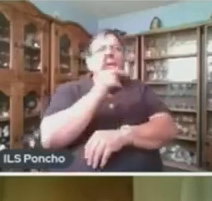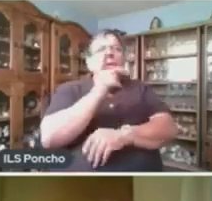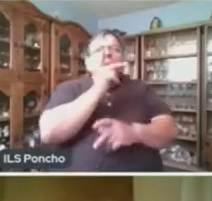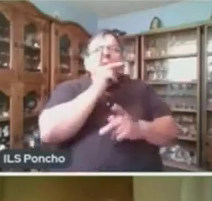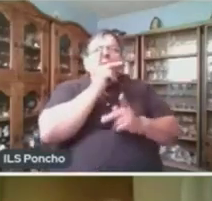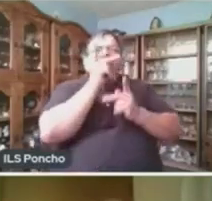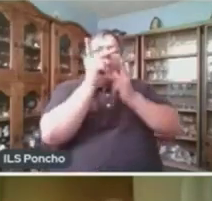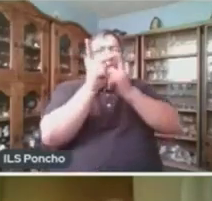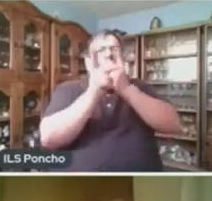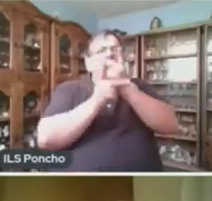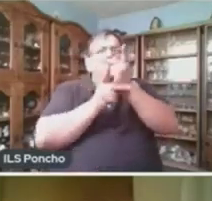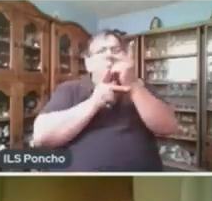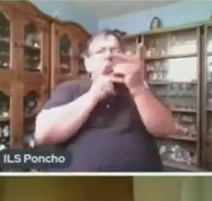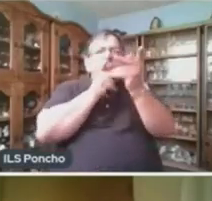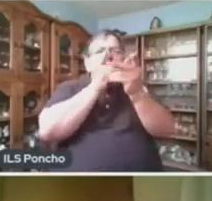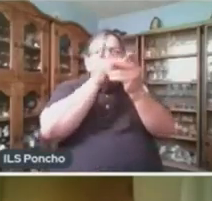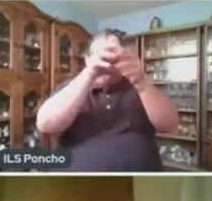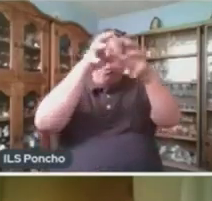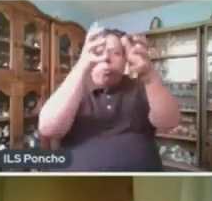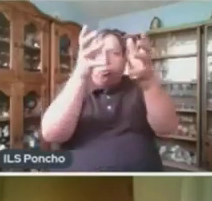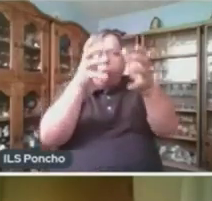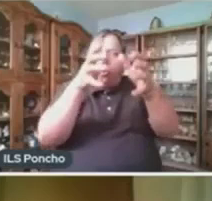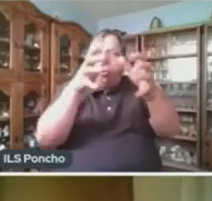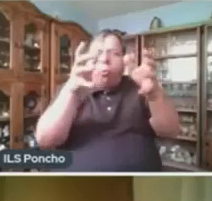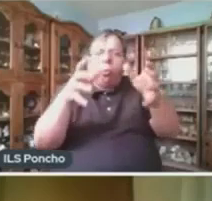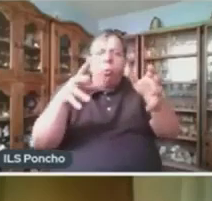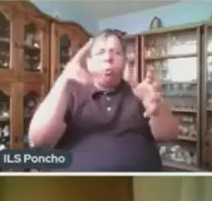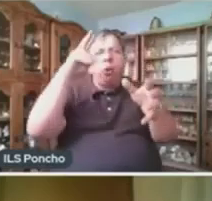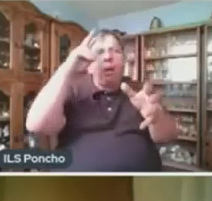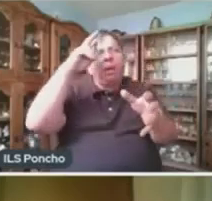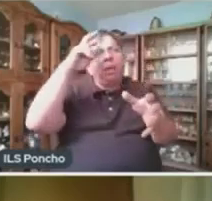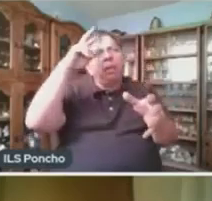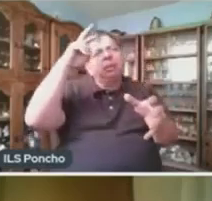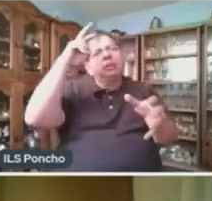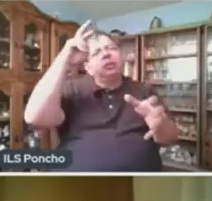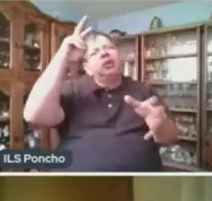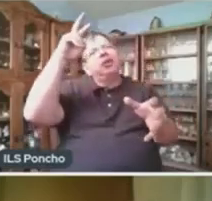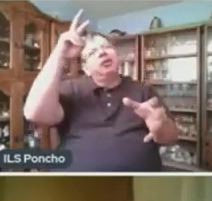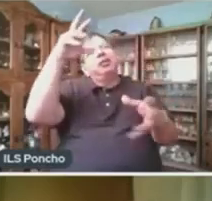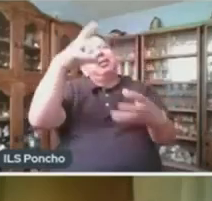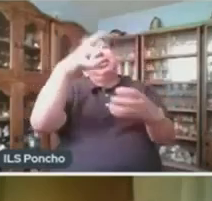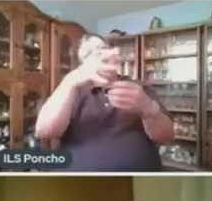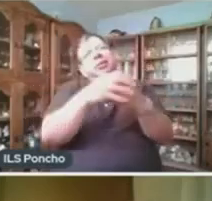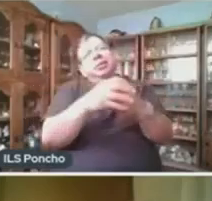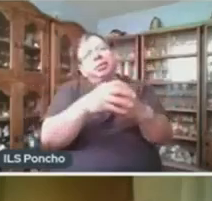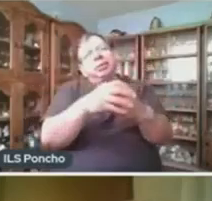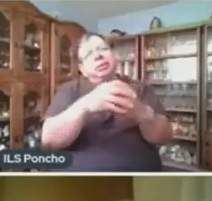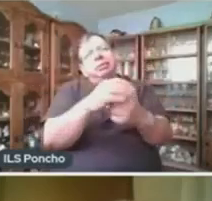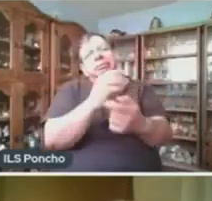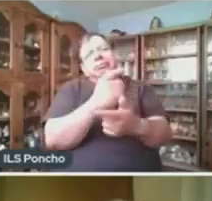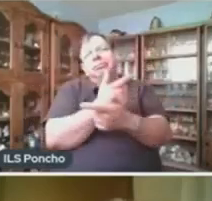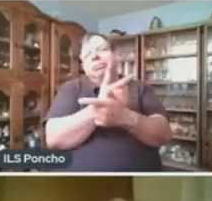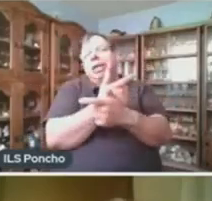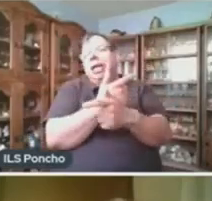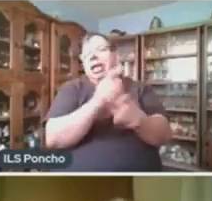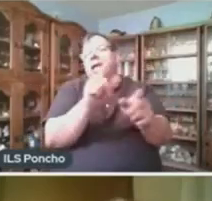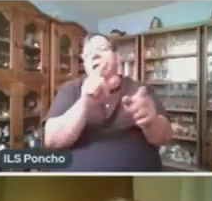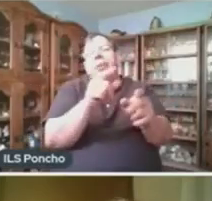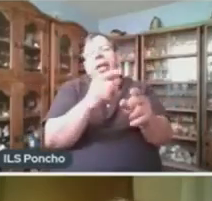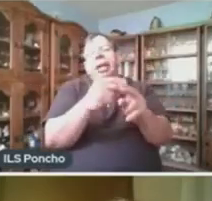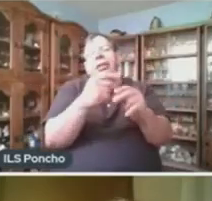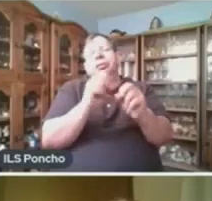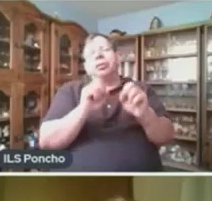salen del silencio Y del tanque de sueños en que me ahogo Libre hasta despertar